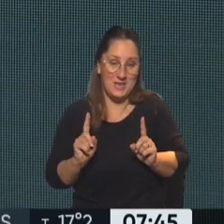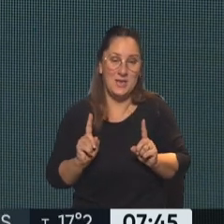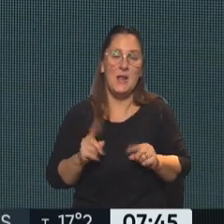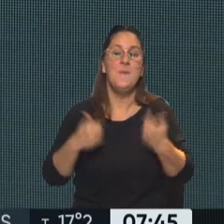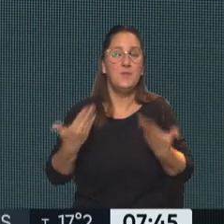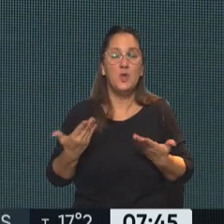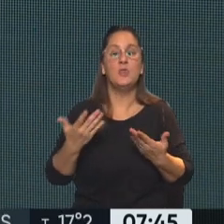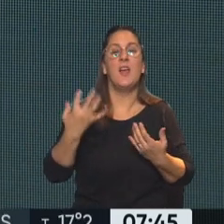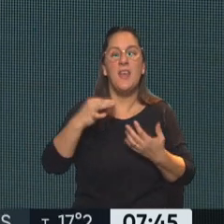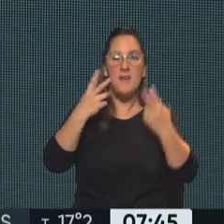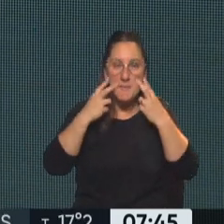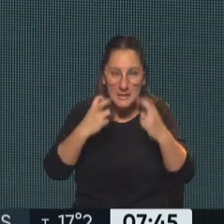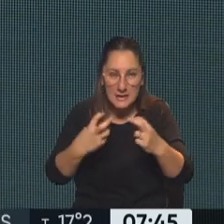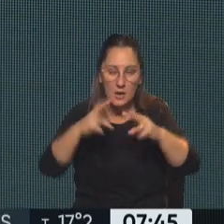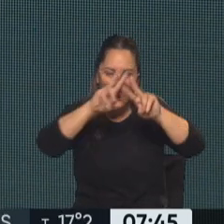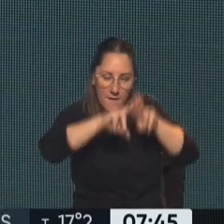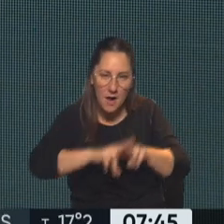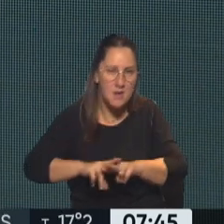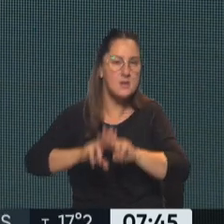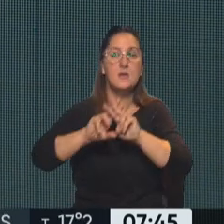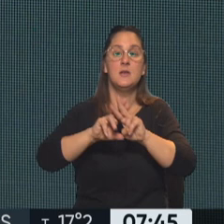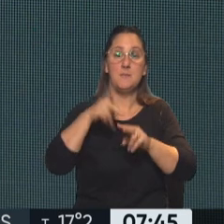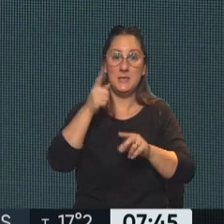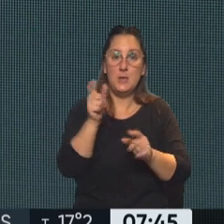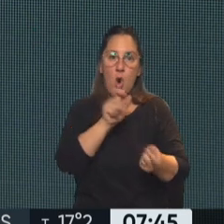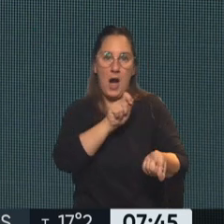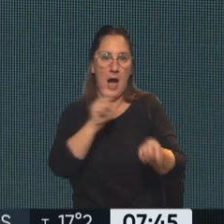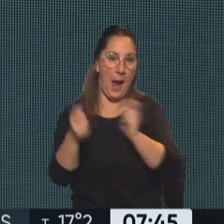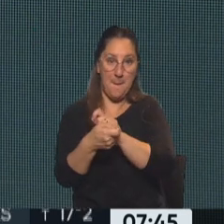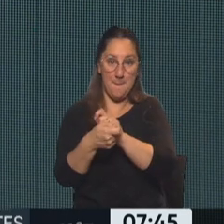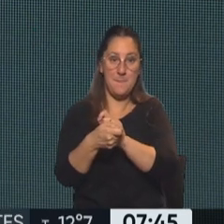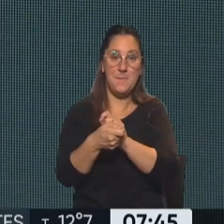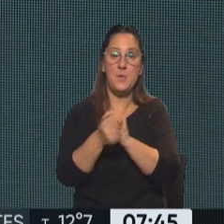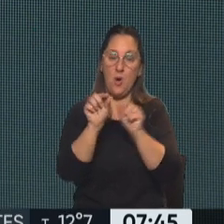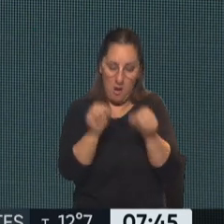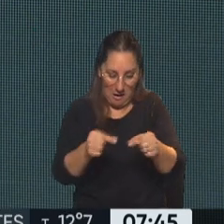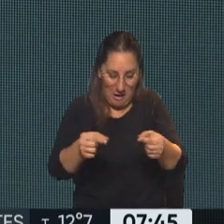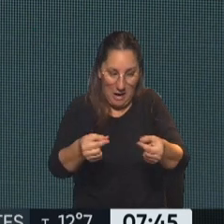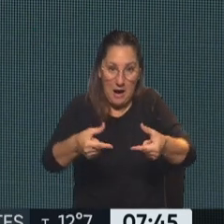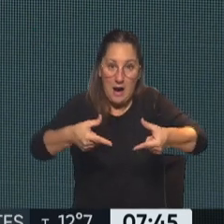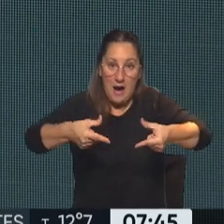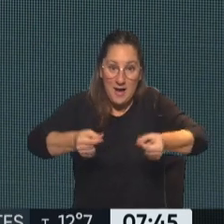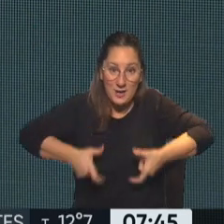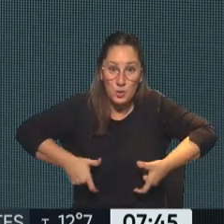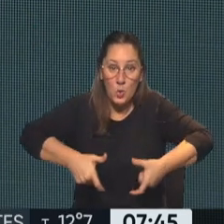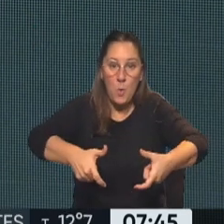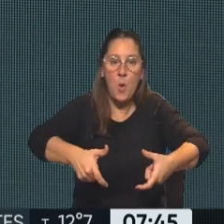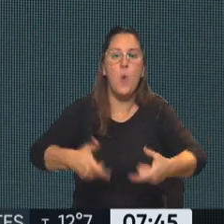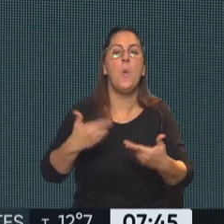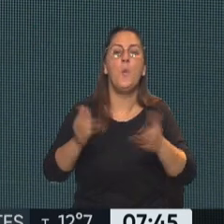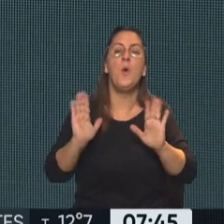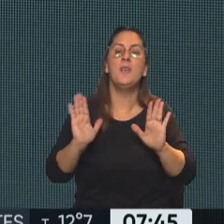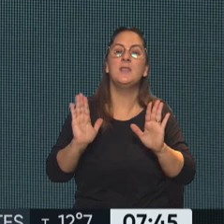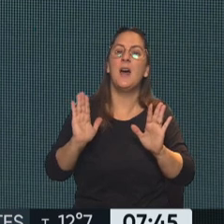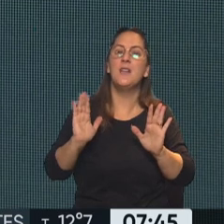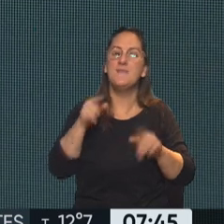Lo que tiene que determinarse es si a partir de ese cambio en el milimetraje de los tubos se pudo haber